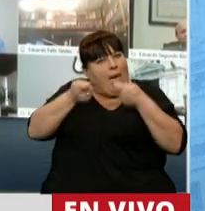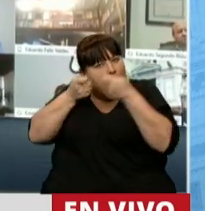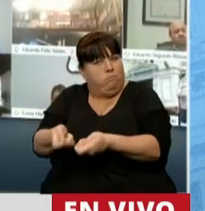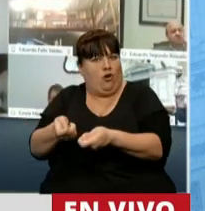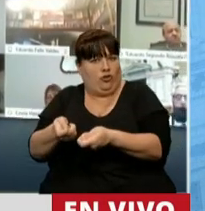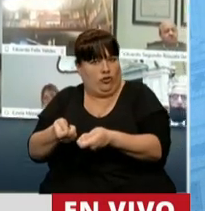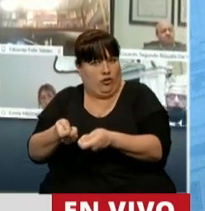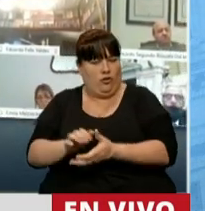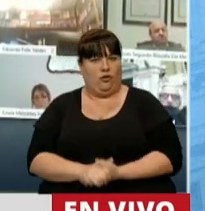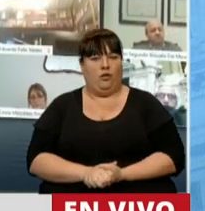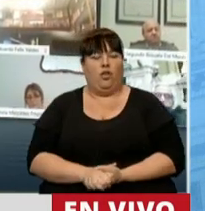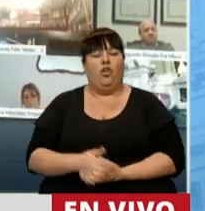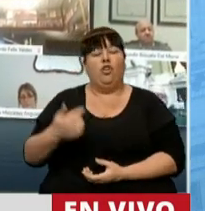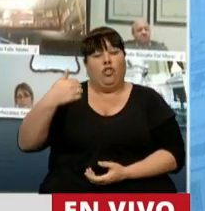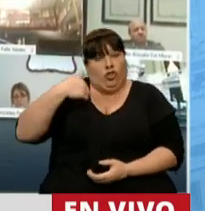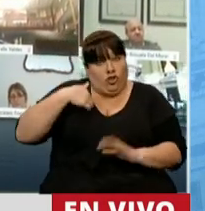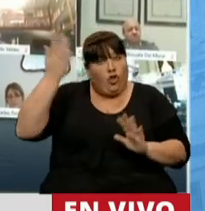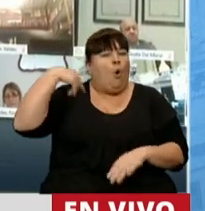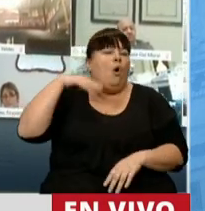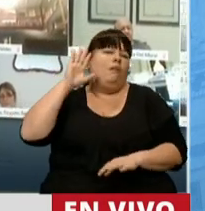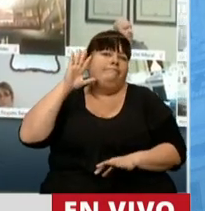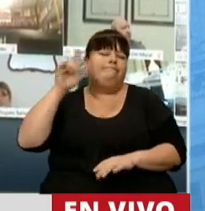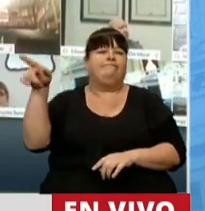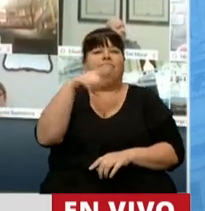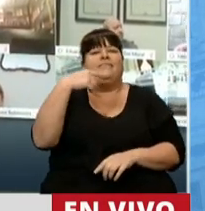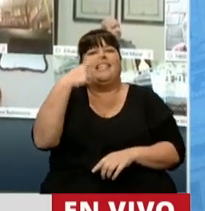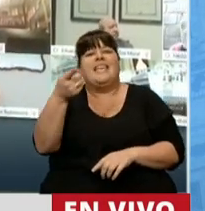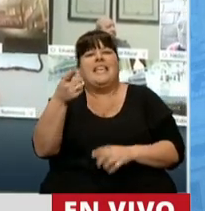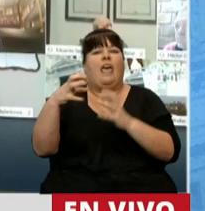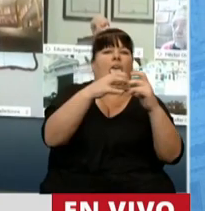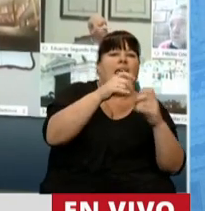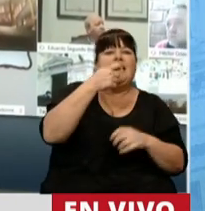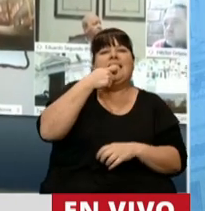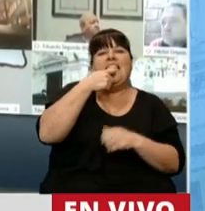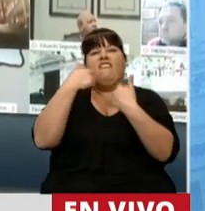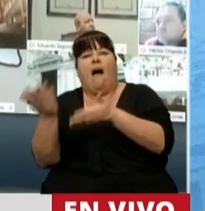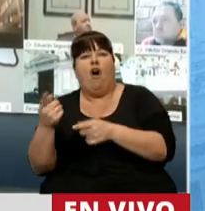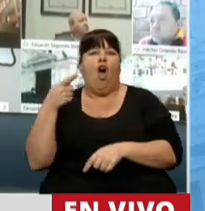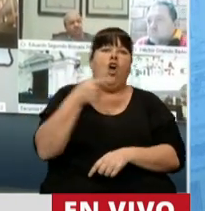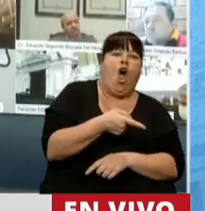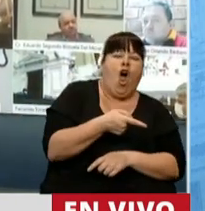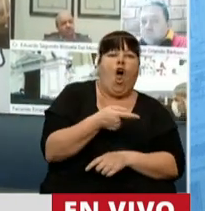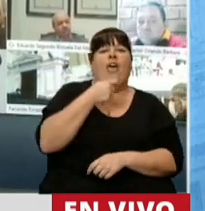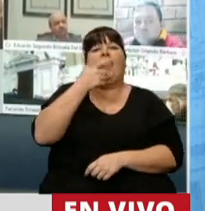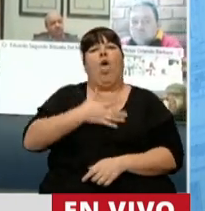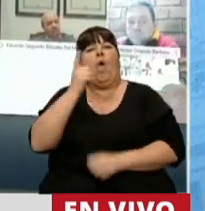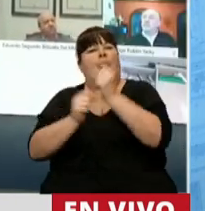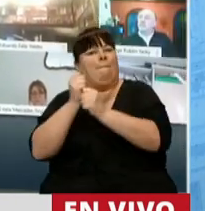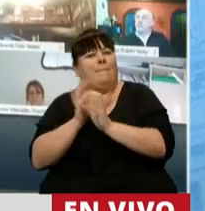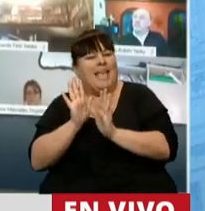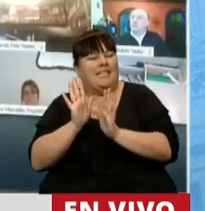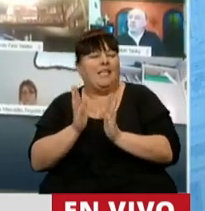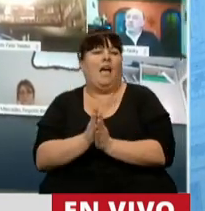acompañar. Yo, presidente, cuando escucho a veces ese debate entre si estamos a favor o en contra, el empresariado,